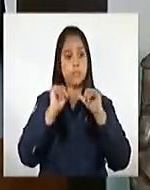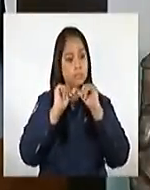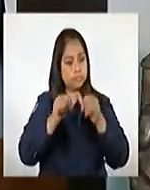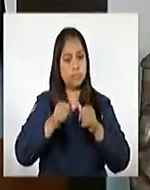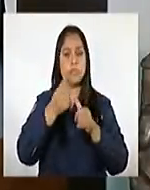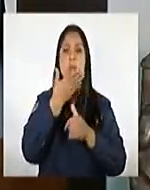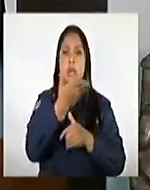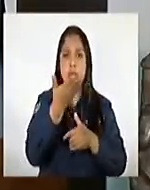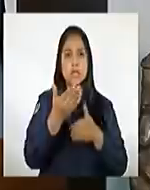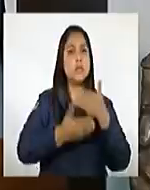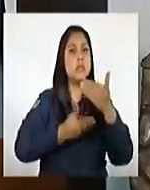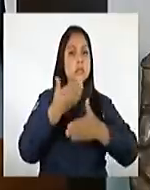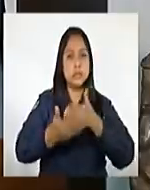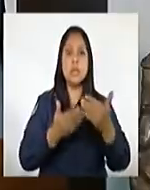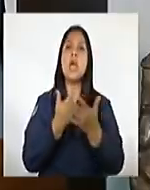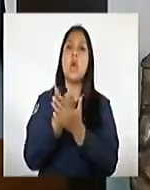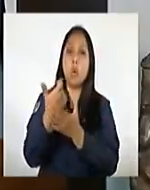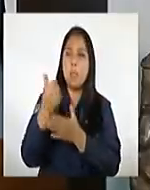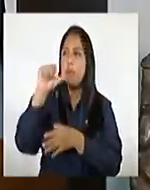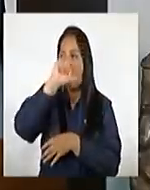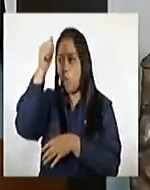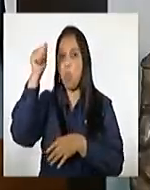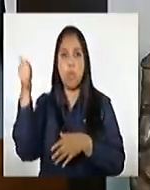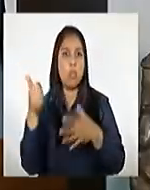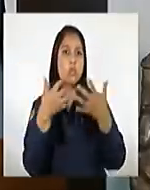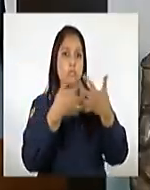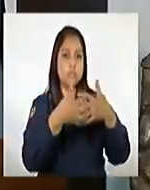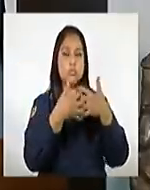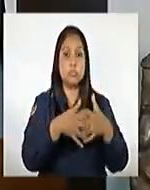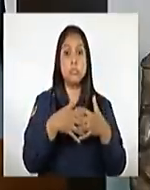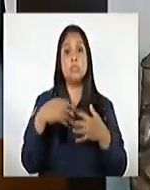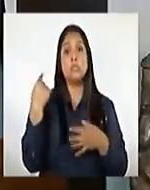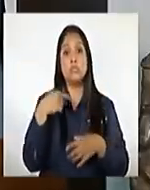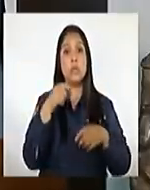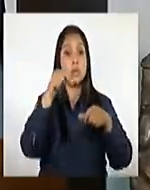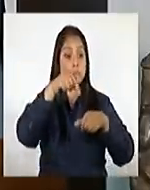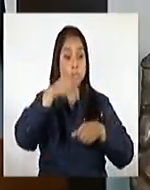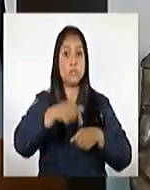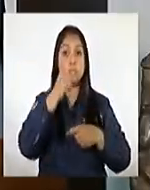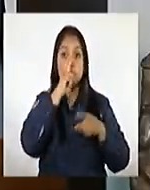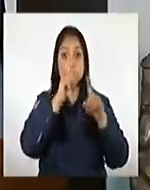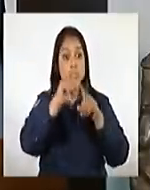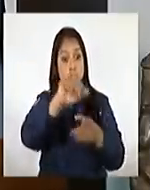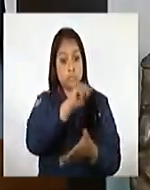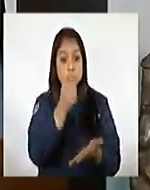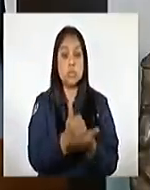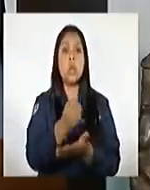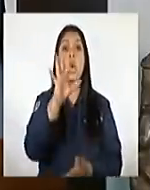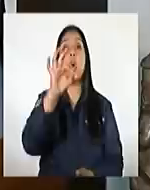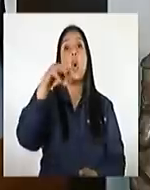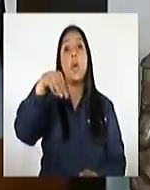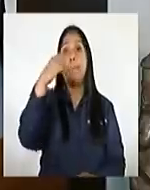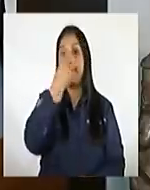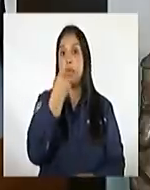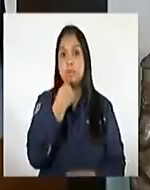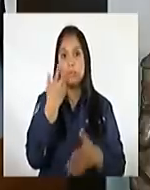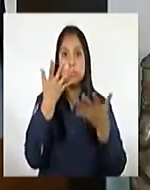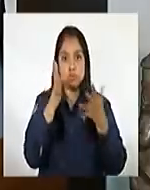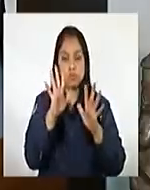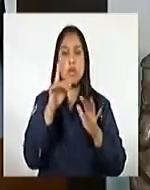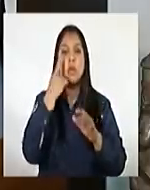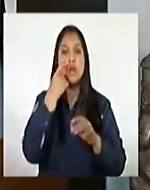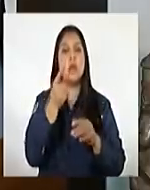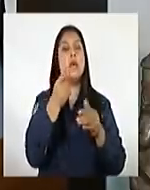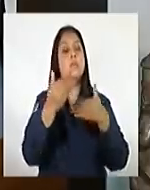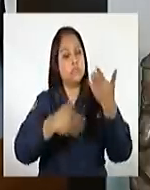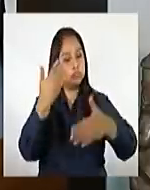gestiones de compra con otros fabricantes para que estos, aprobados por la OMS, puedan acelerar